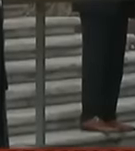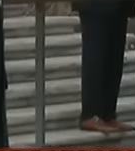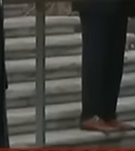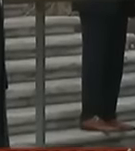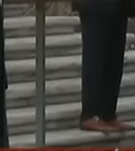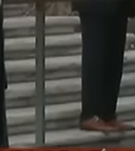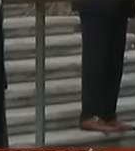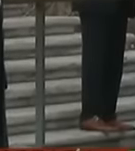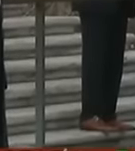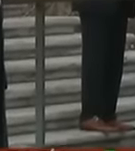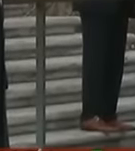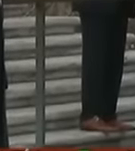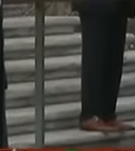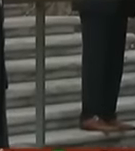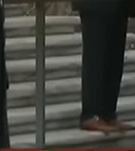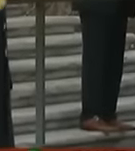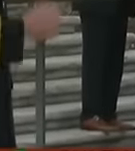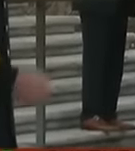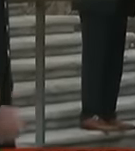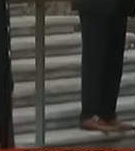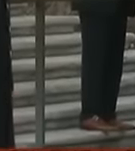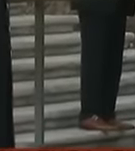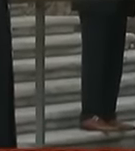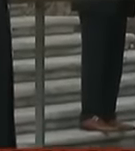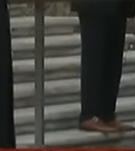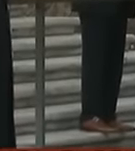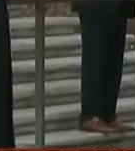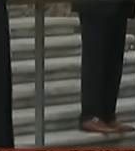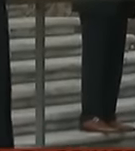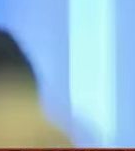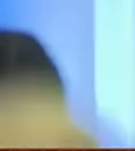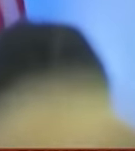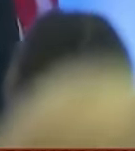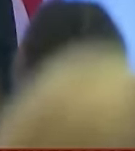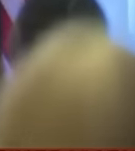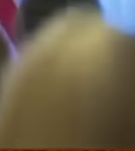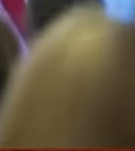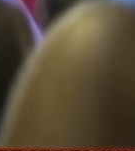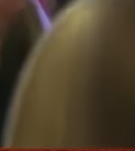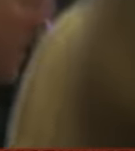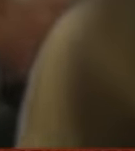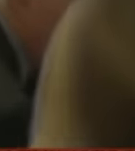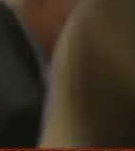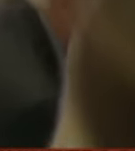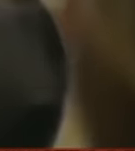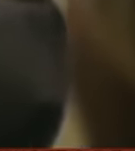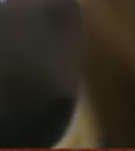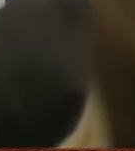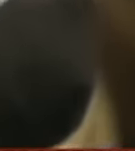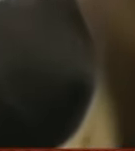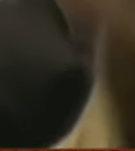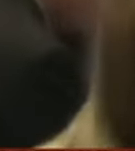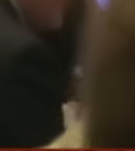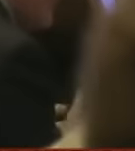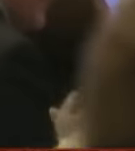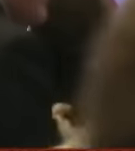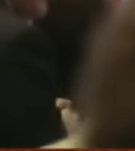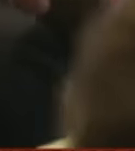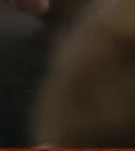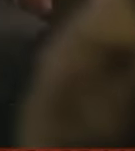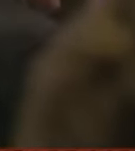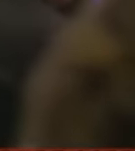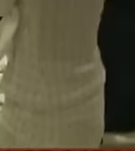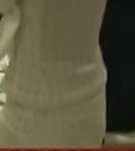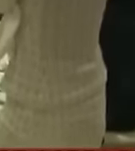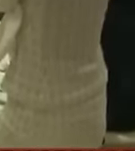evento con más audiencia visto a través de twitter con un 6.8 millones de espectadores su cobertura de más